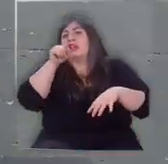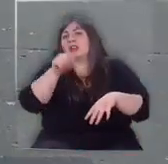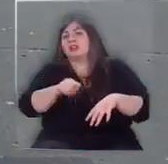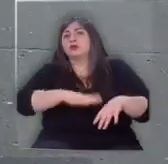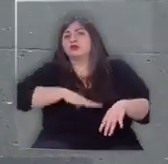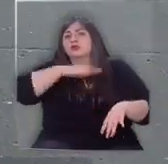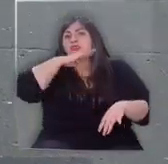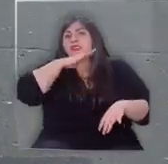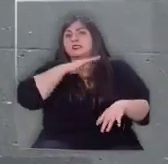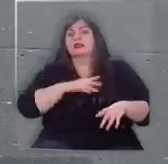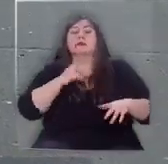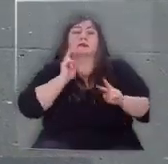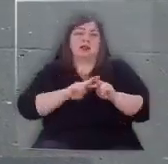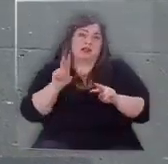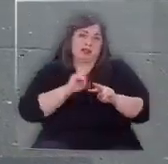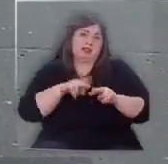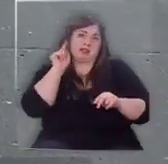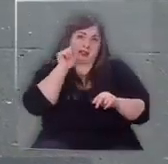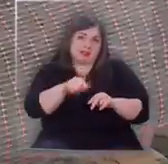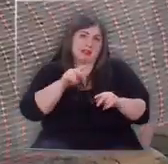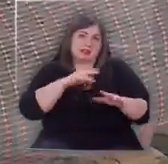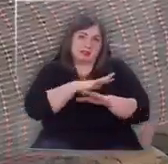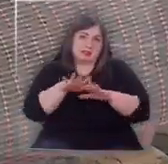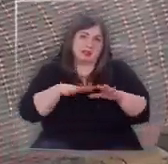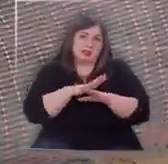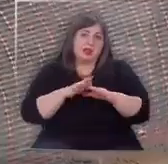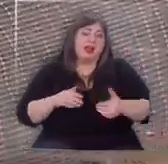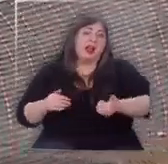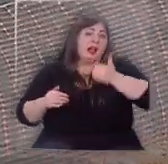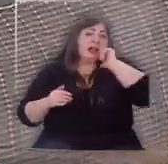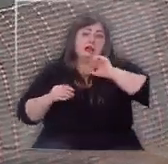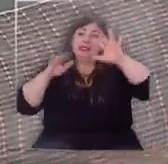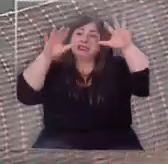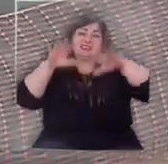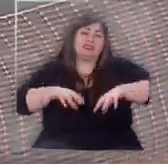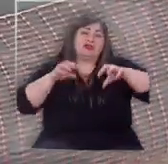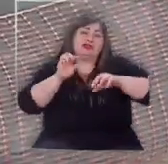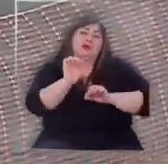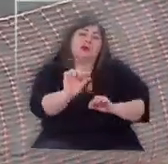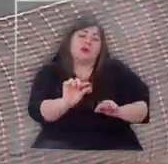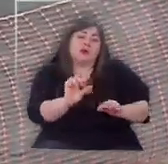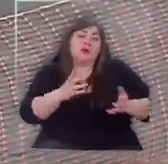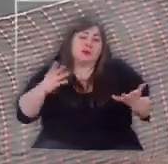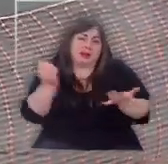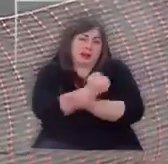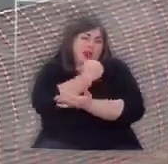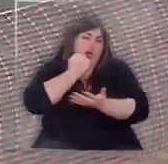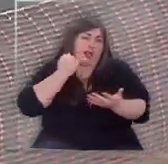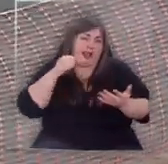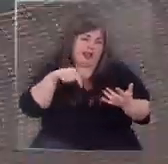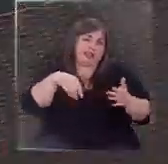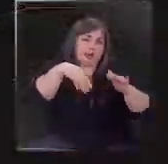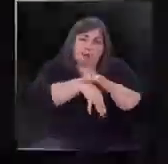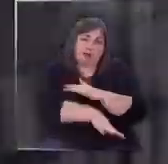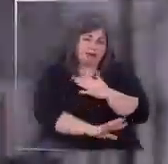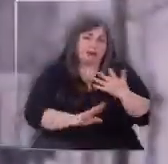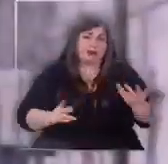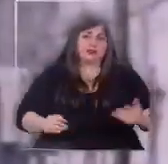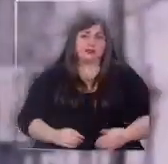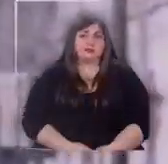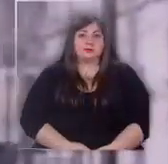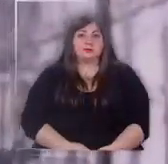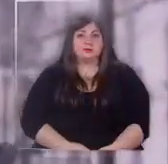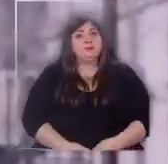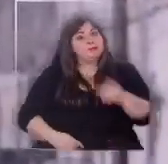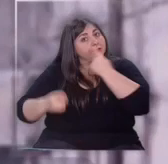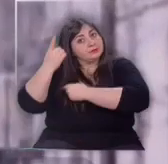suficiente como para provocar este evento. Ayer llovió demasiado, poco como para que estuviera húmedo hasta tan profundo. La